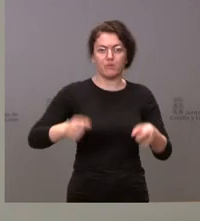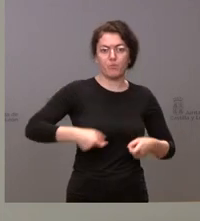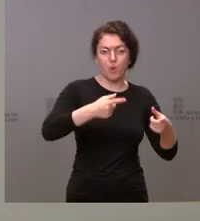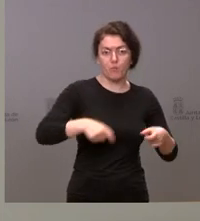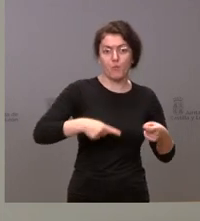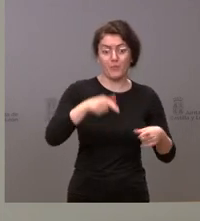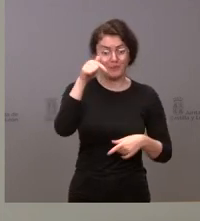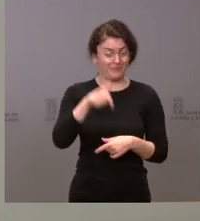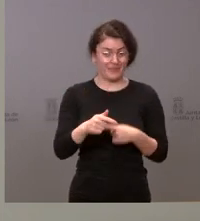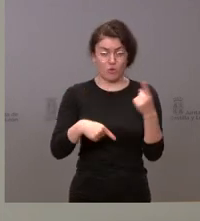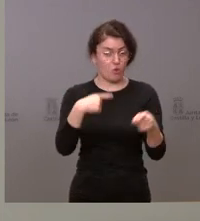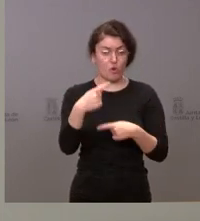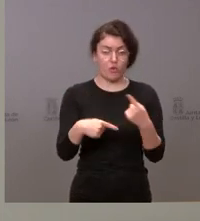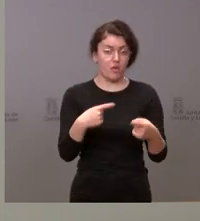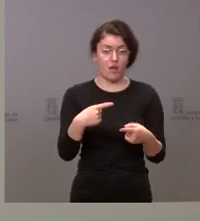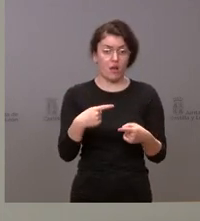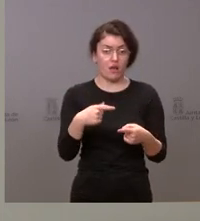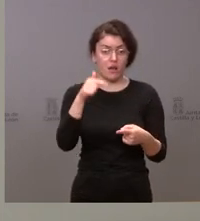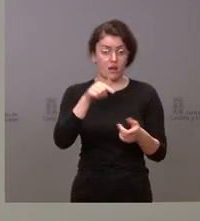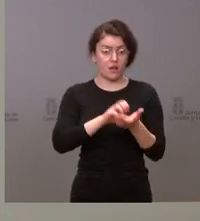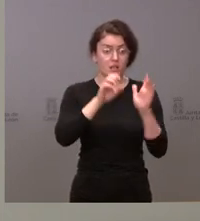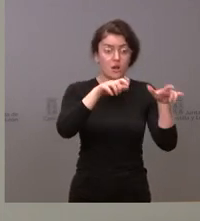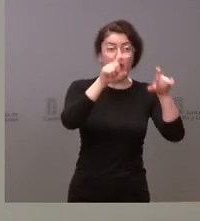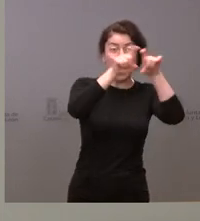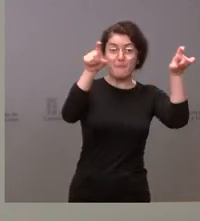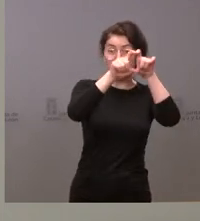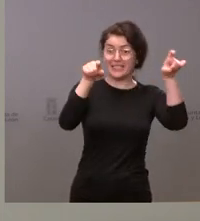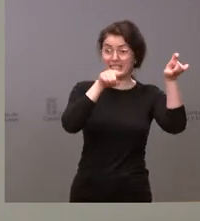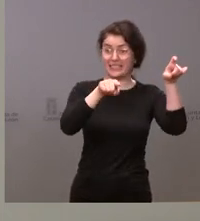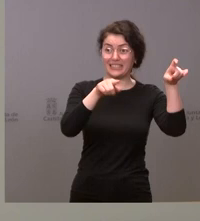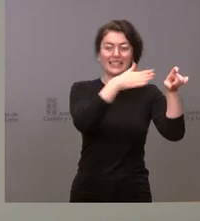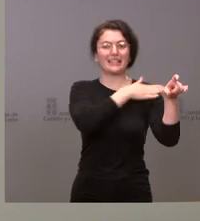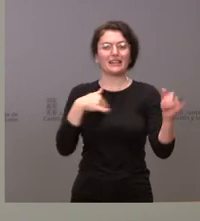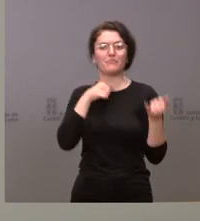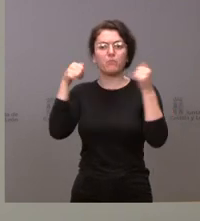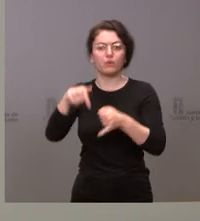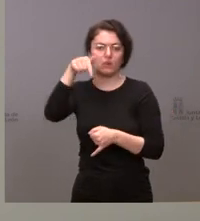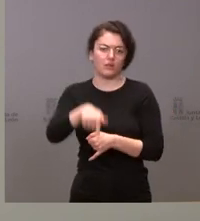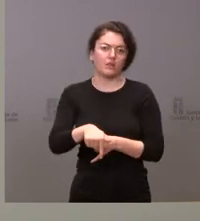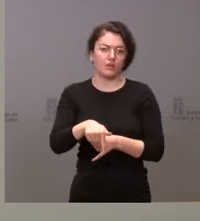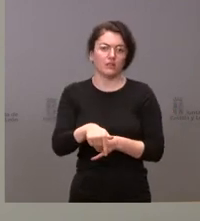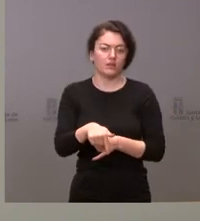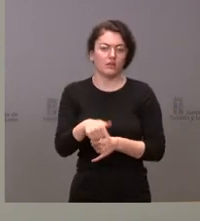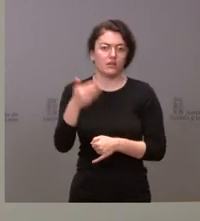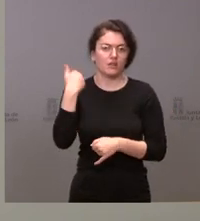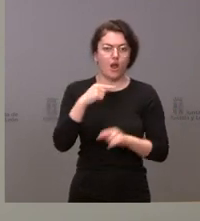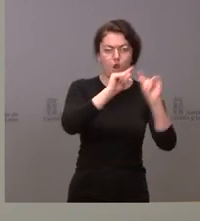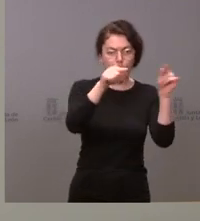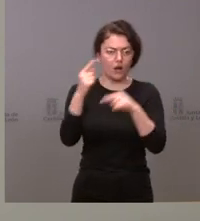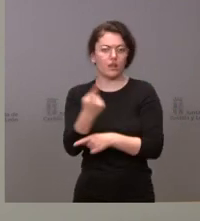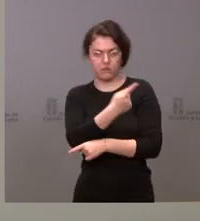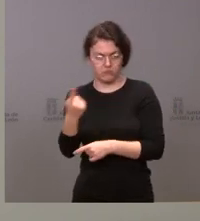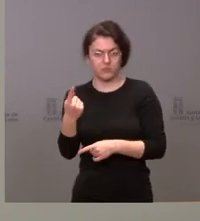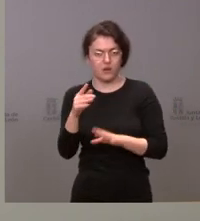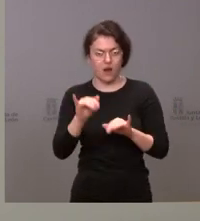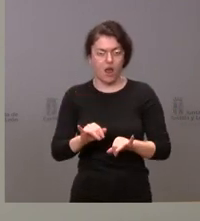en Castilla y León alguna noticia de empresas que deciden ubicarse en nuestra tierra. Lo hemos tenido en varias localidades y hoy mismo, por